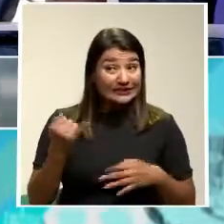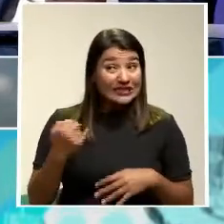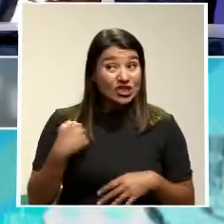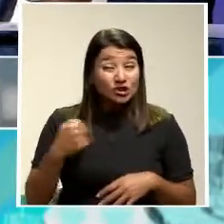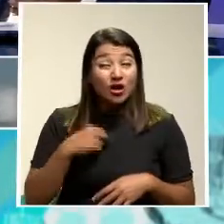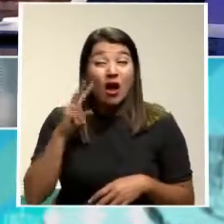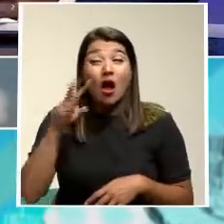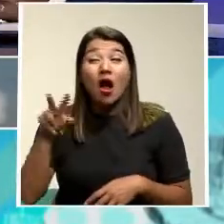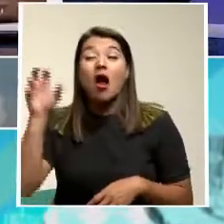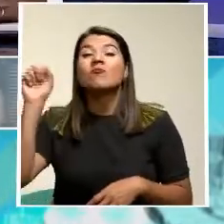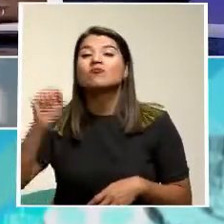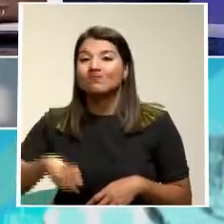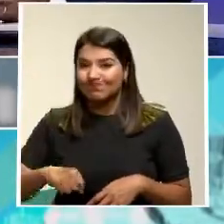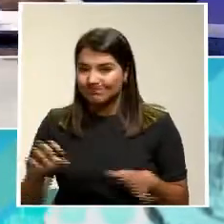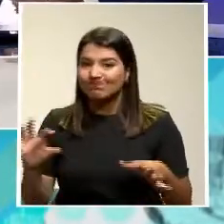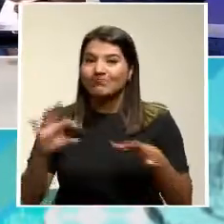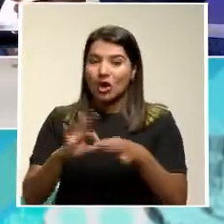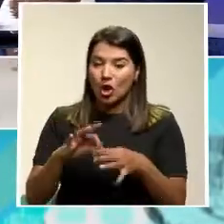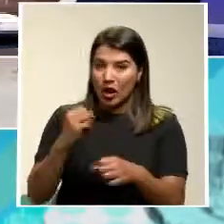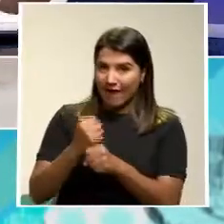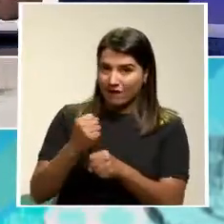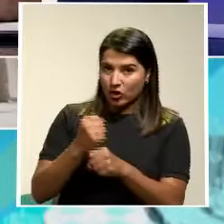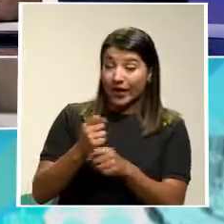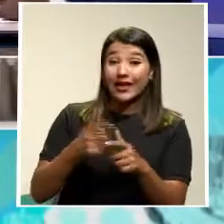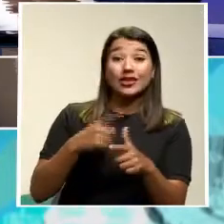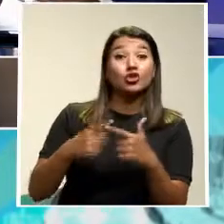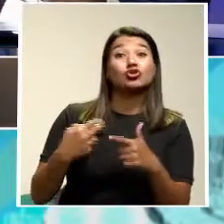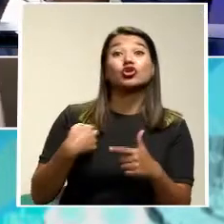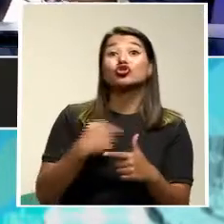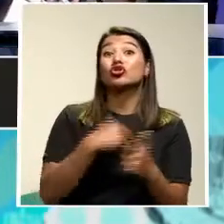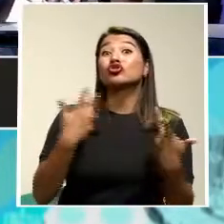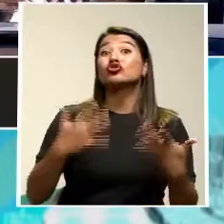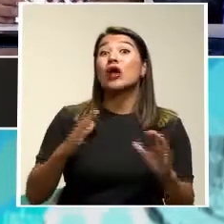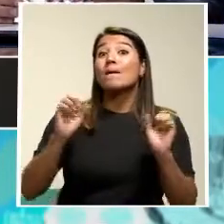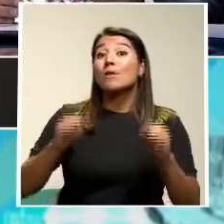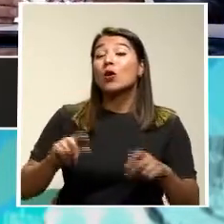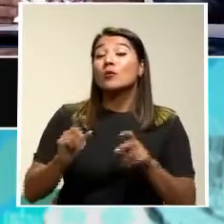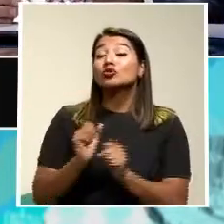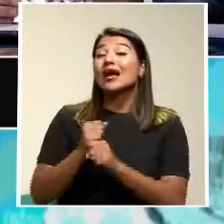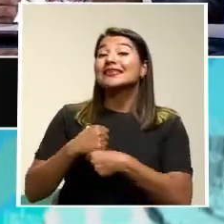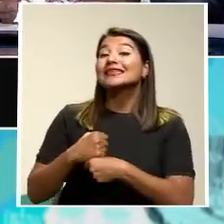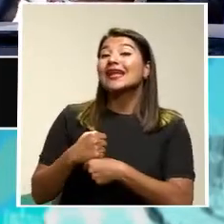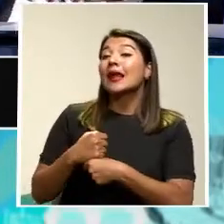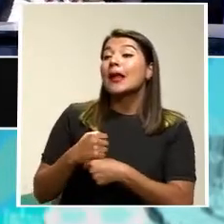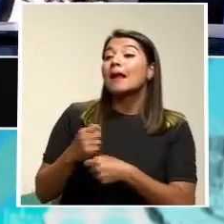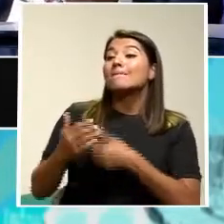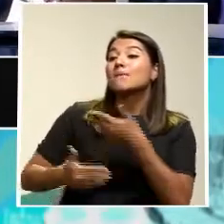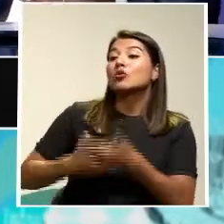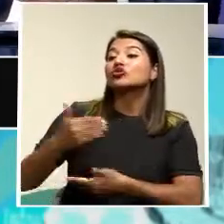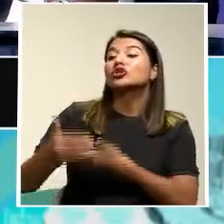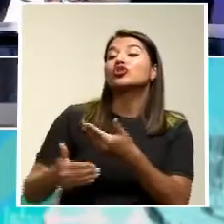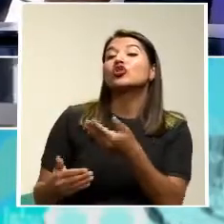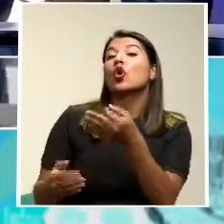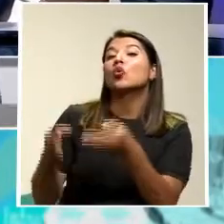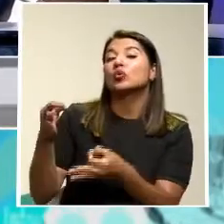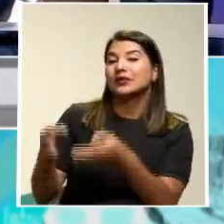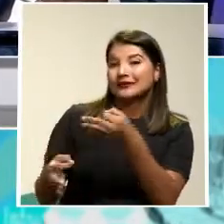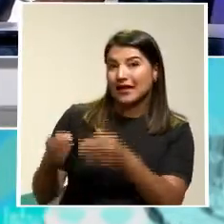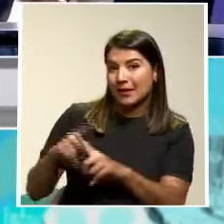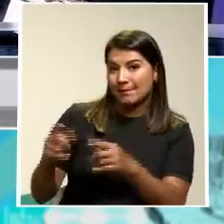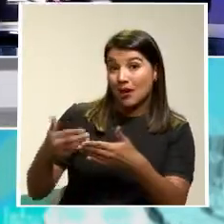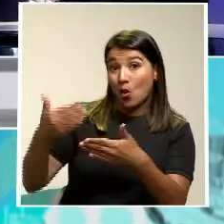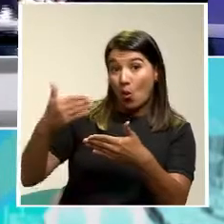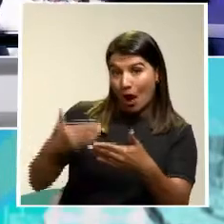laboral Lo que nos correspondería A nosotros Es judicializar El proceso Para encontrar Infracciones A las leyes De trabajo Pero antes de eso Es preparar A los